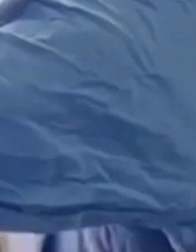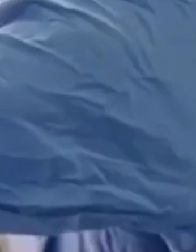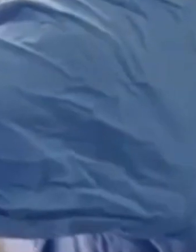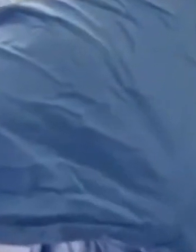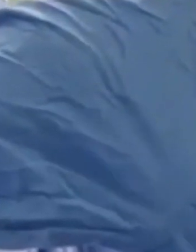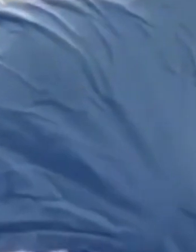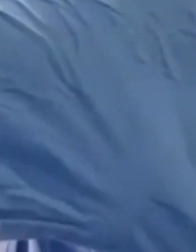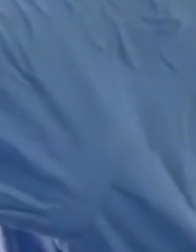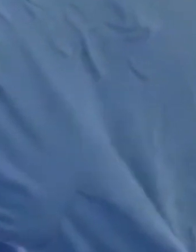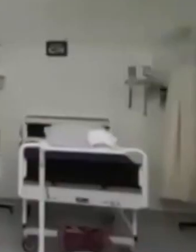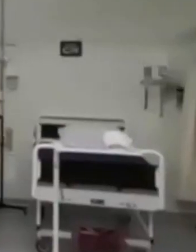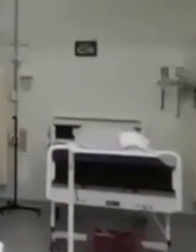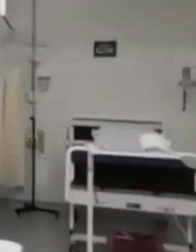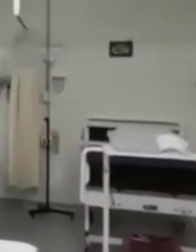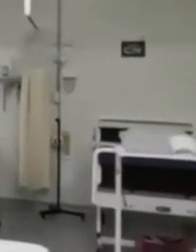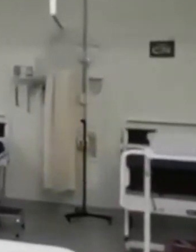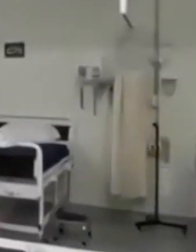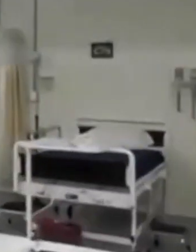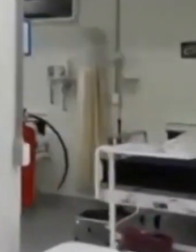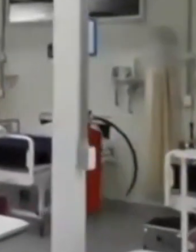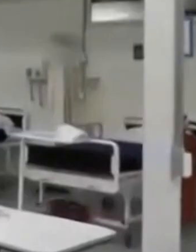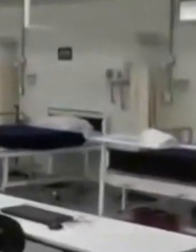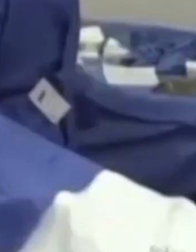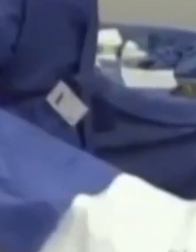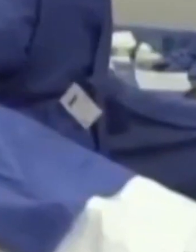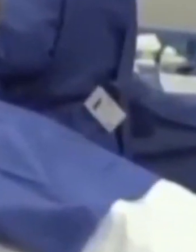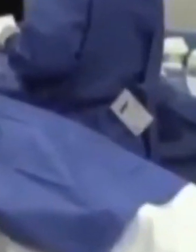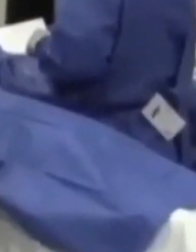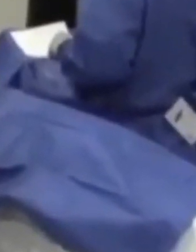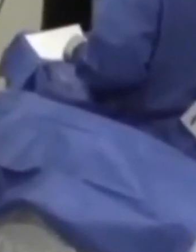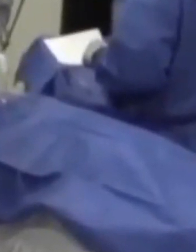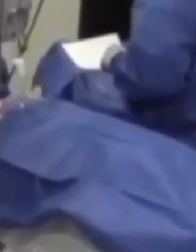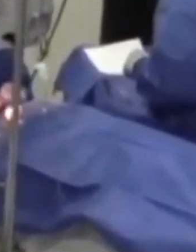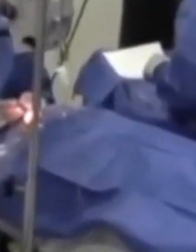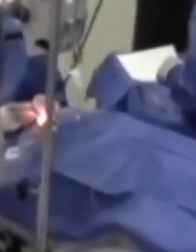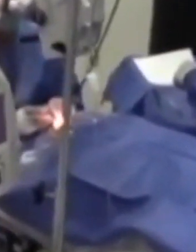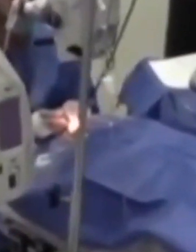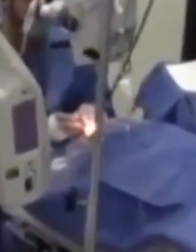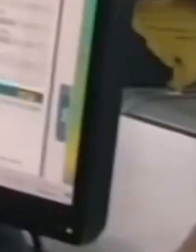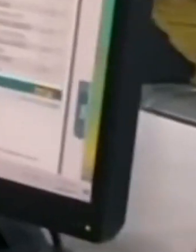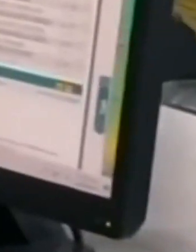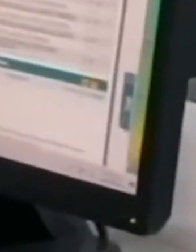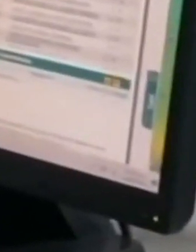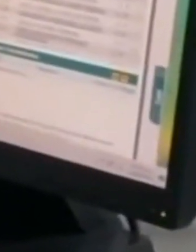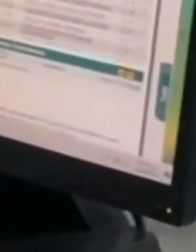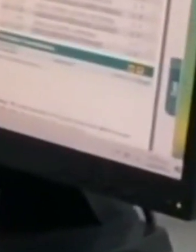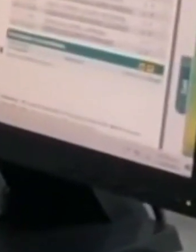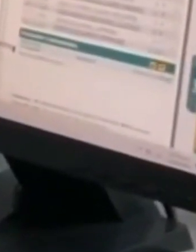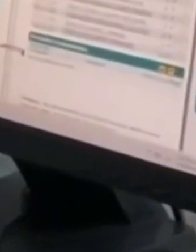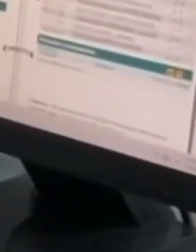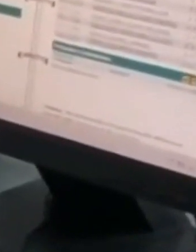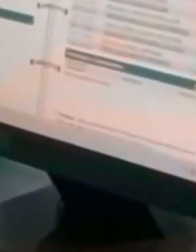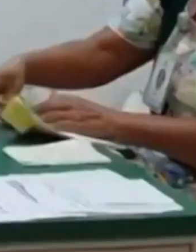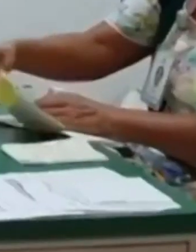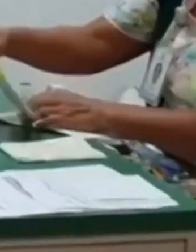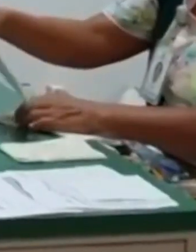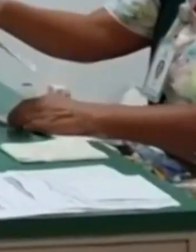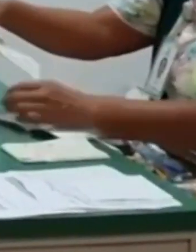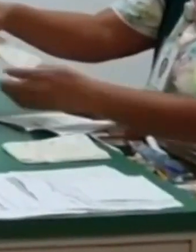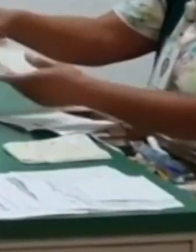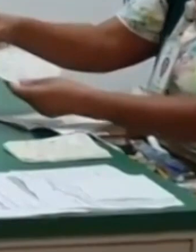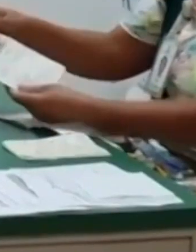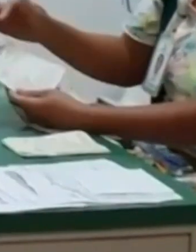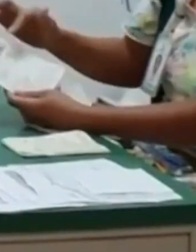que serán administrados por el gobierno de México a través del INSS Bienestar, por lo que se garantiza que habrá un buen